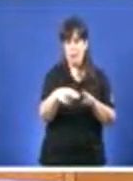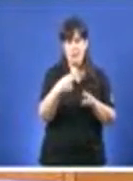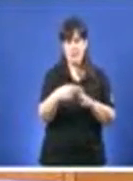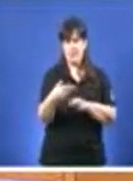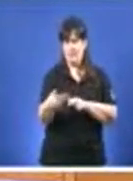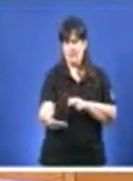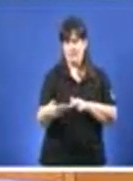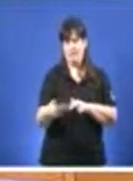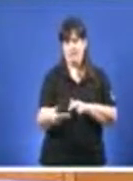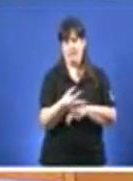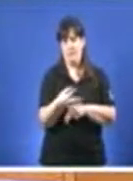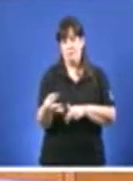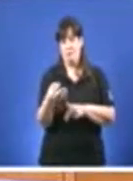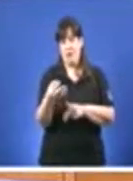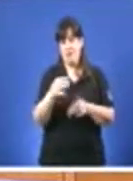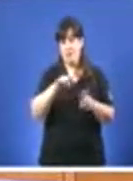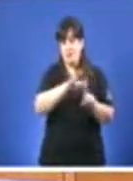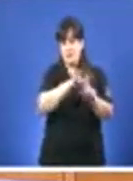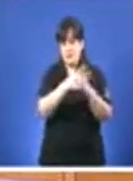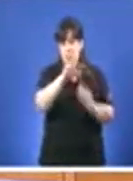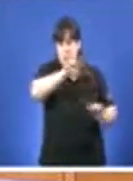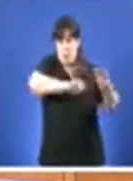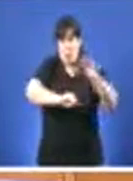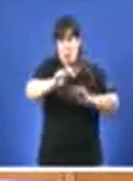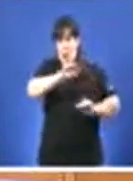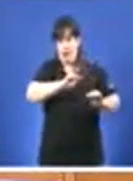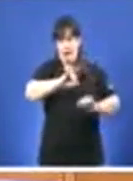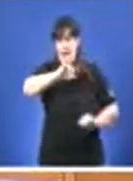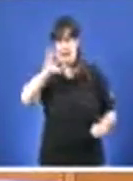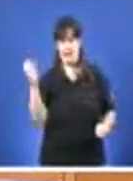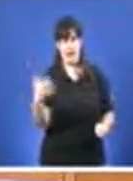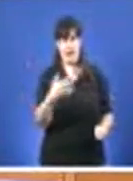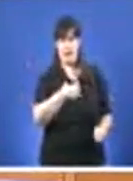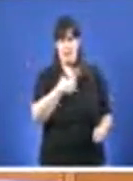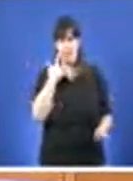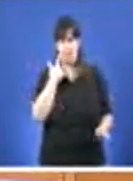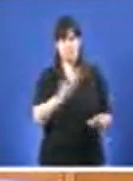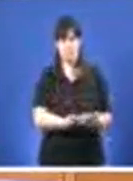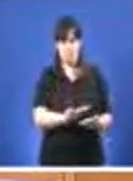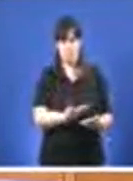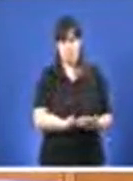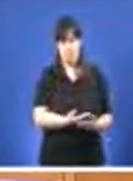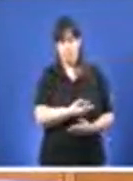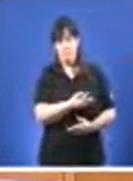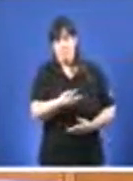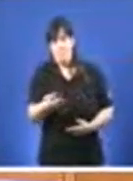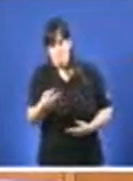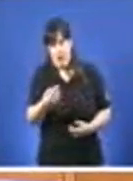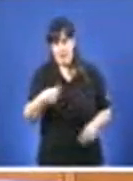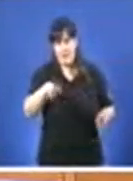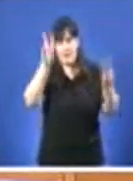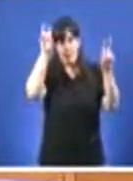incapacidade para correcir esta situación. Prescindamos das letanías habituais, non falemos da presunción de